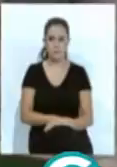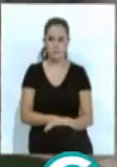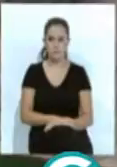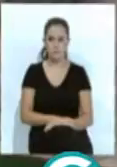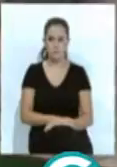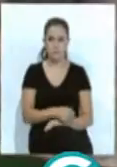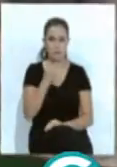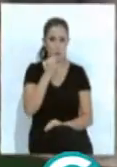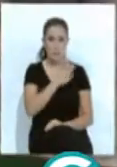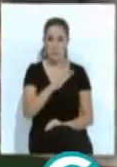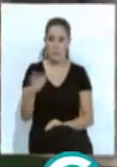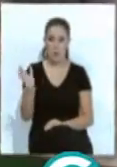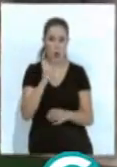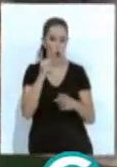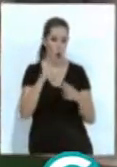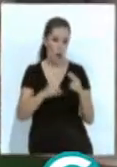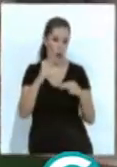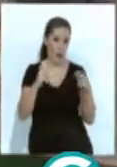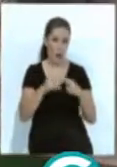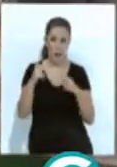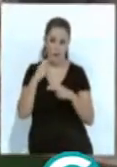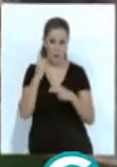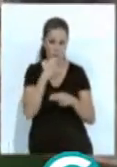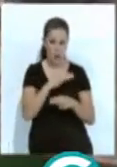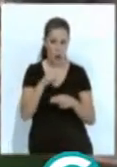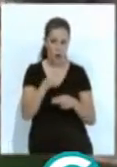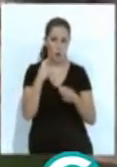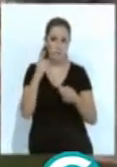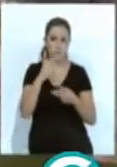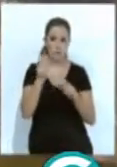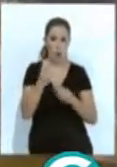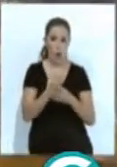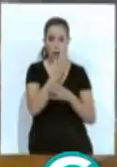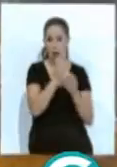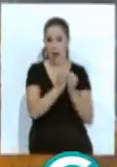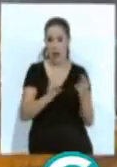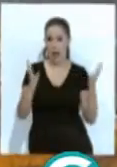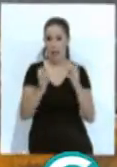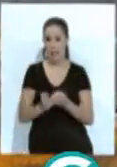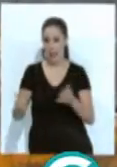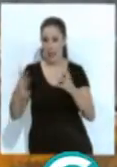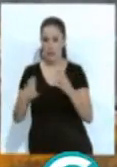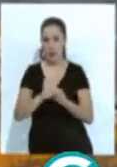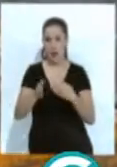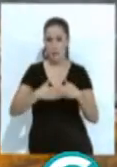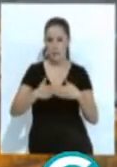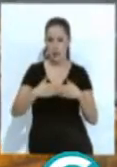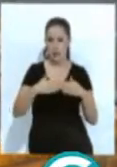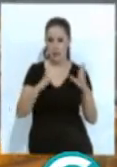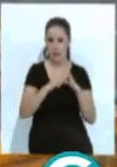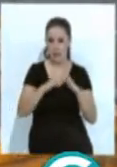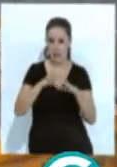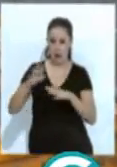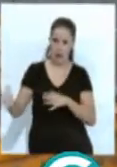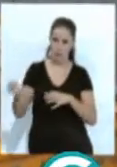Ni en las mejores novelas de suspense se hubiera escrito mejor guión. Varios candelabros que esperaban en la puerta de la Catedral a ser subidos a un